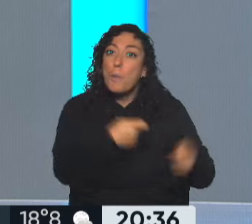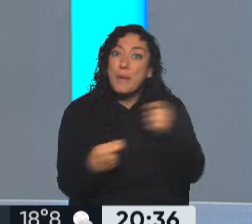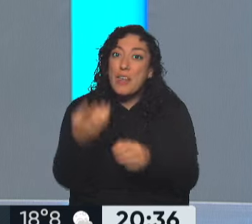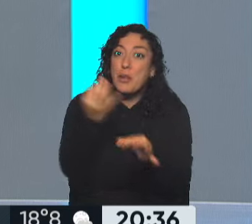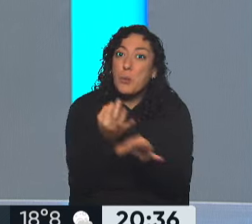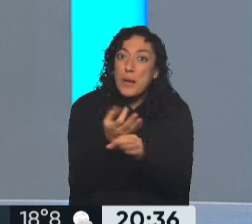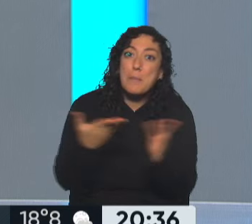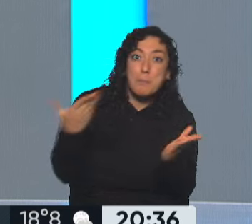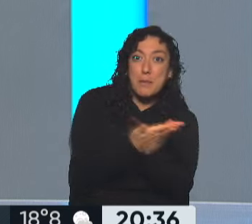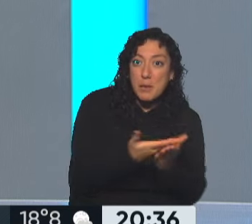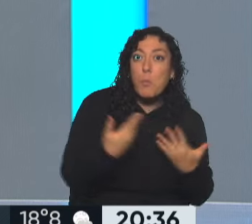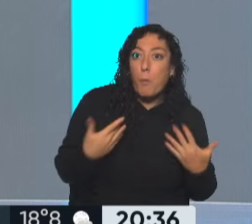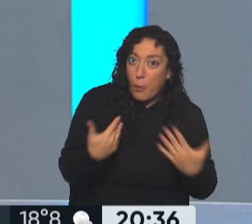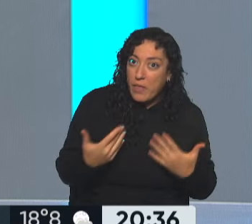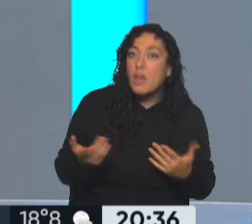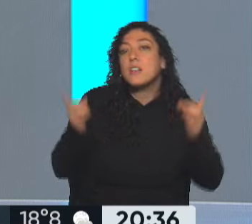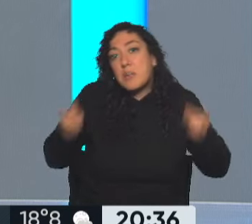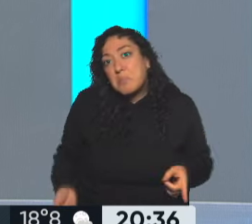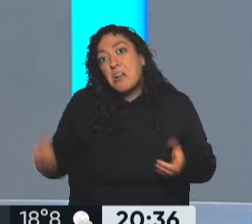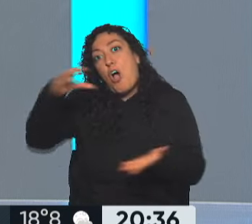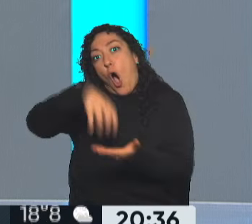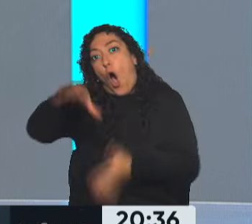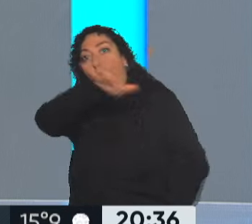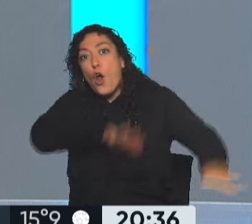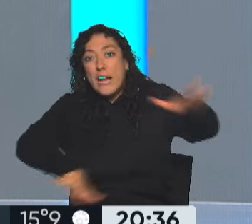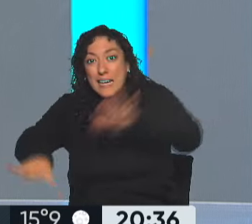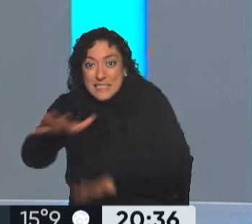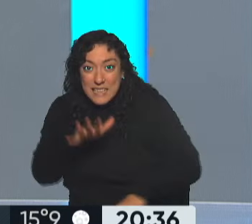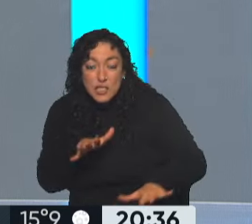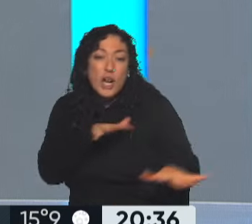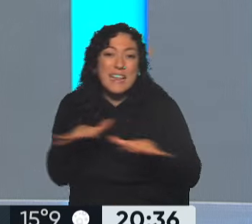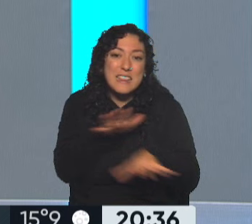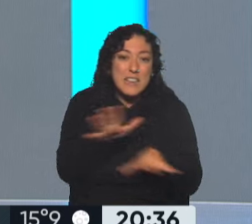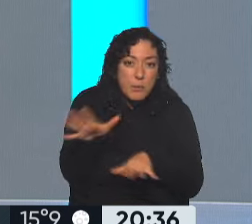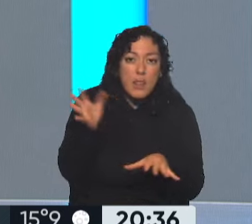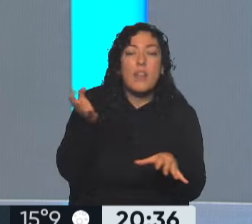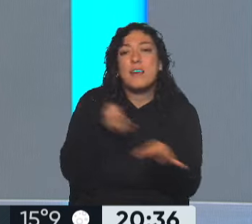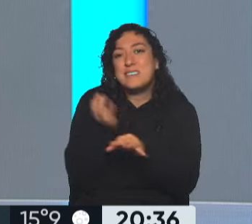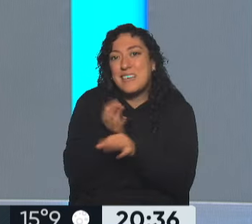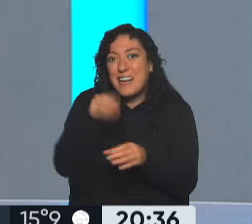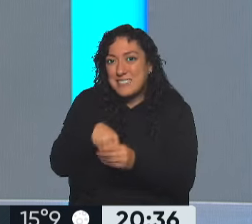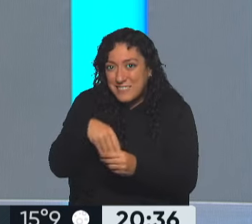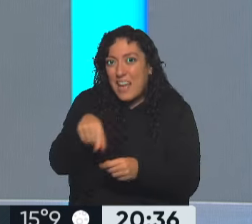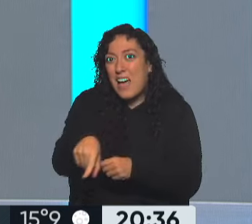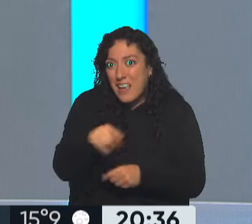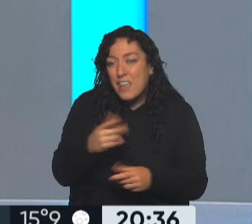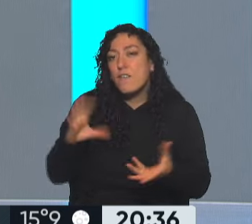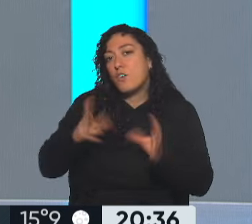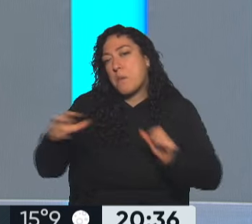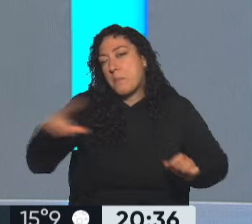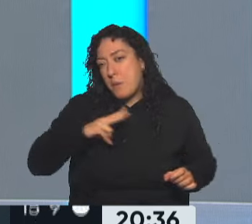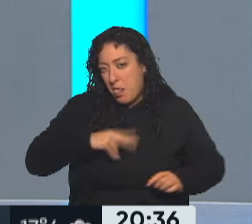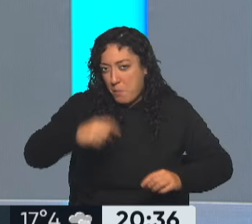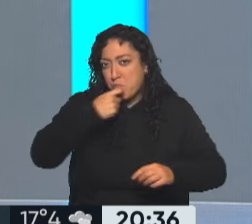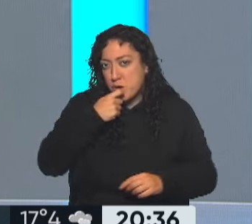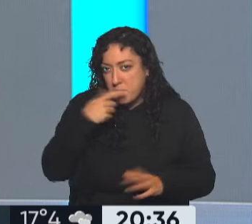la escuela o una organización que lleve adelante actividades de enseñanza de manera privada y